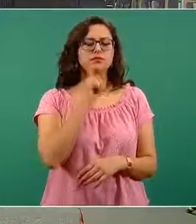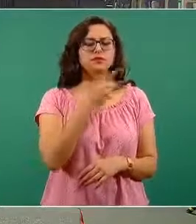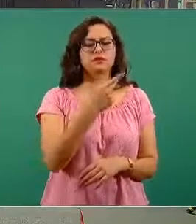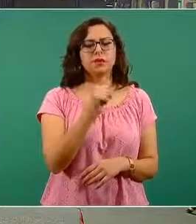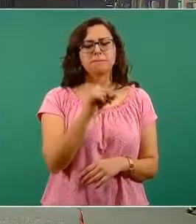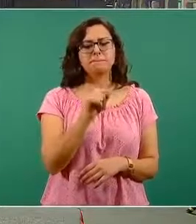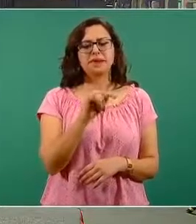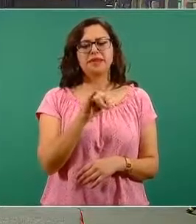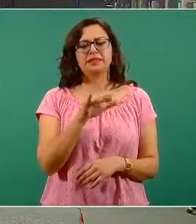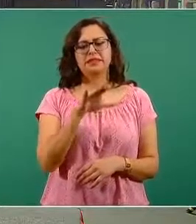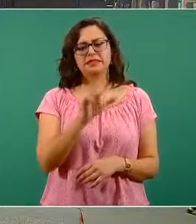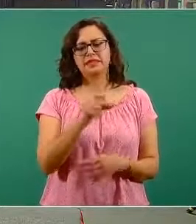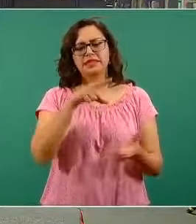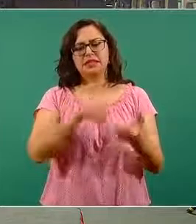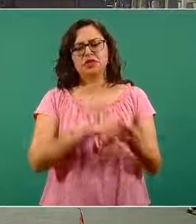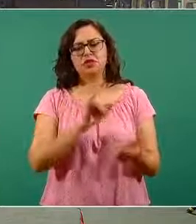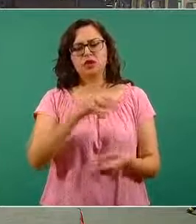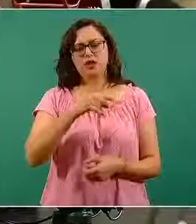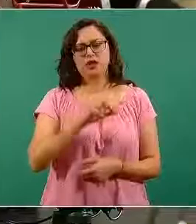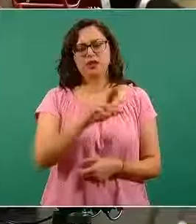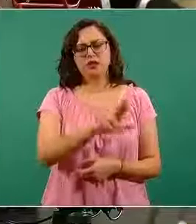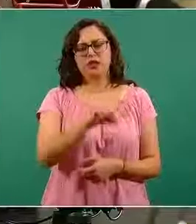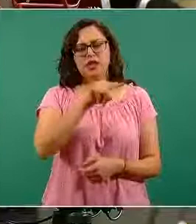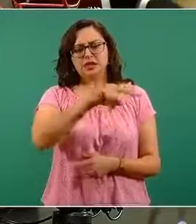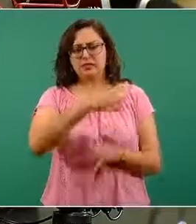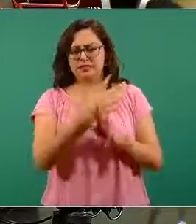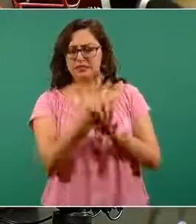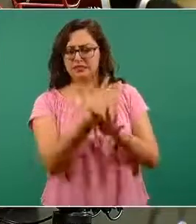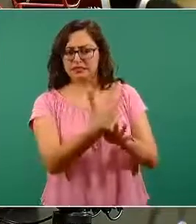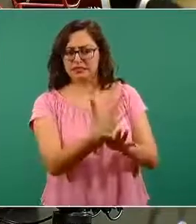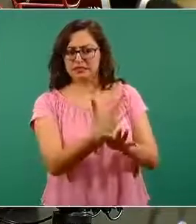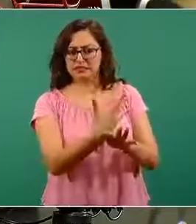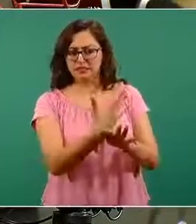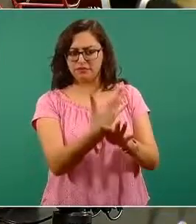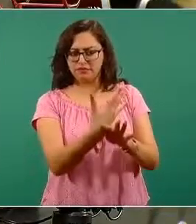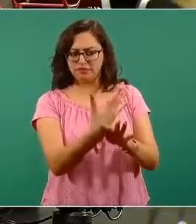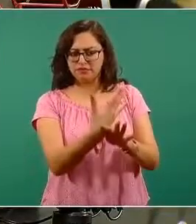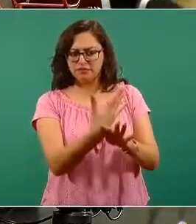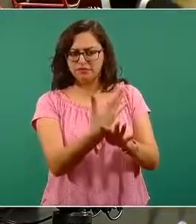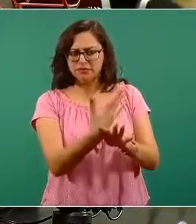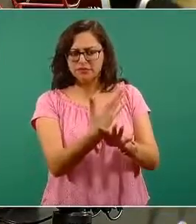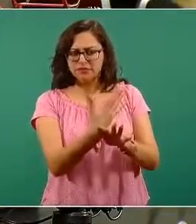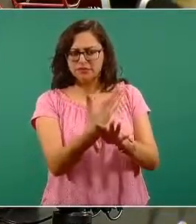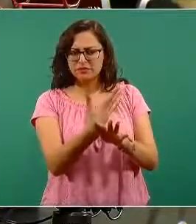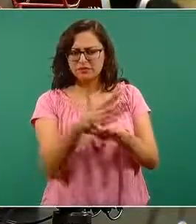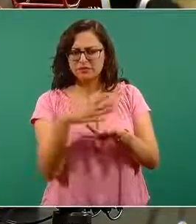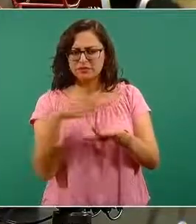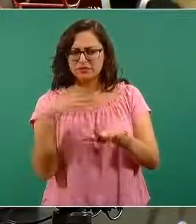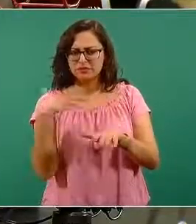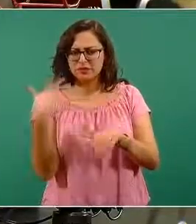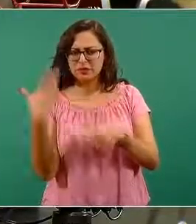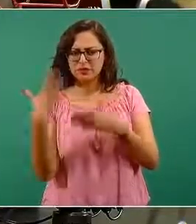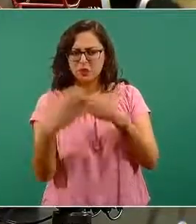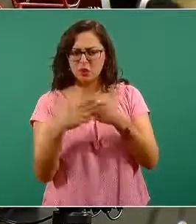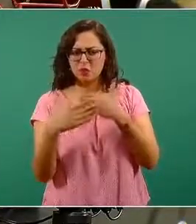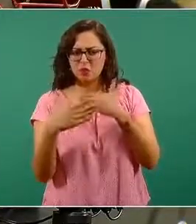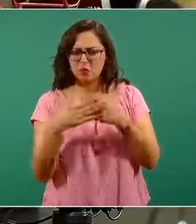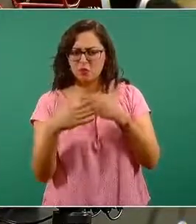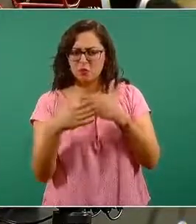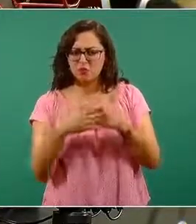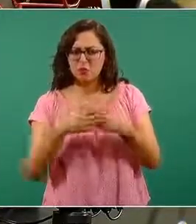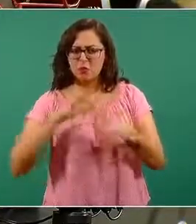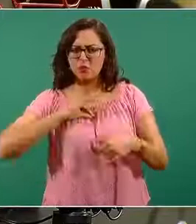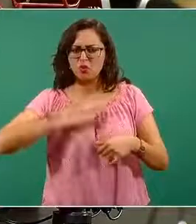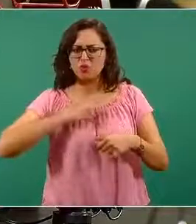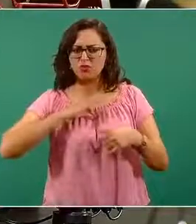y en conferencia de prensa asegura que probablemente la tercera ola de COVID se dé, justamente con lo que platicaba mi